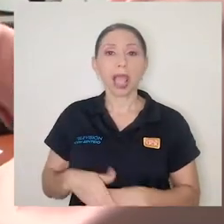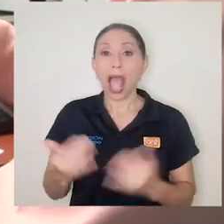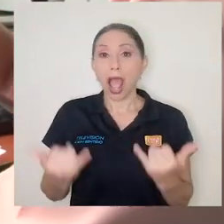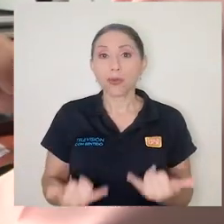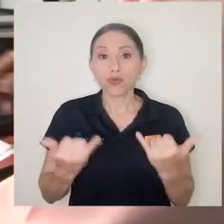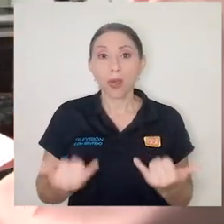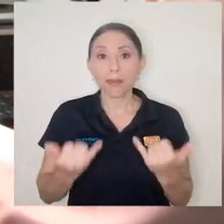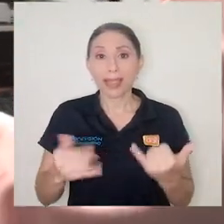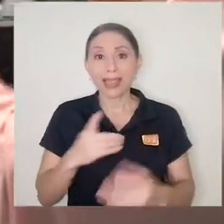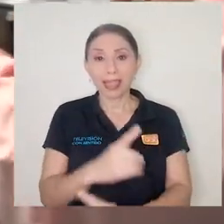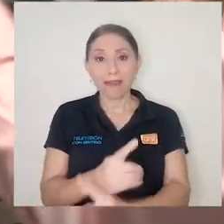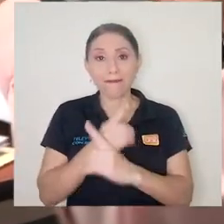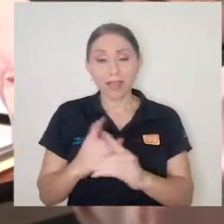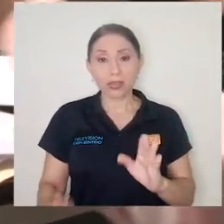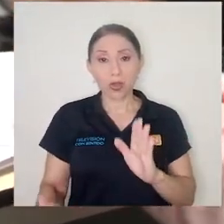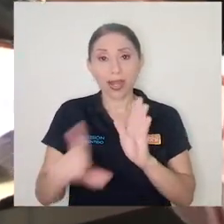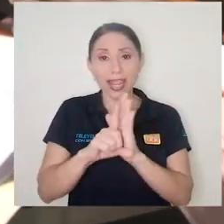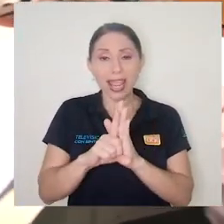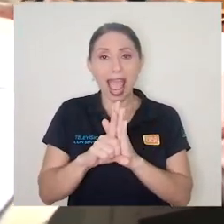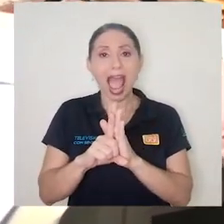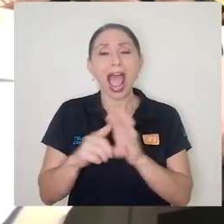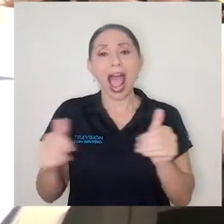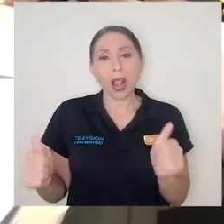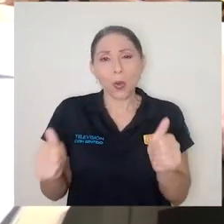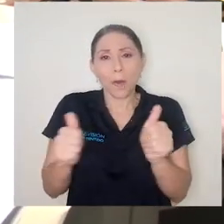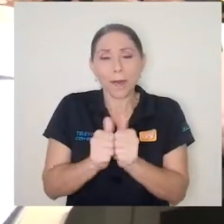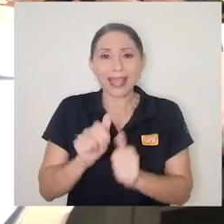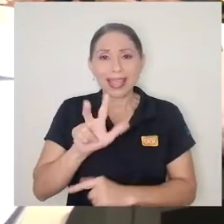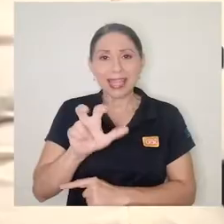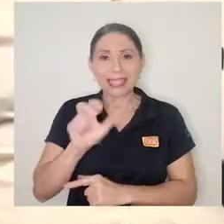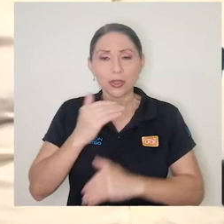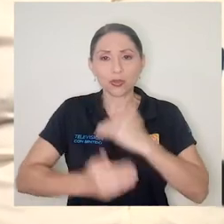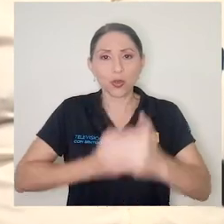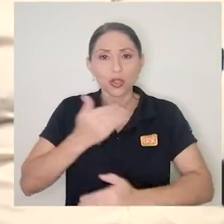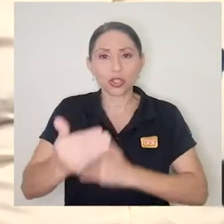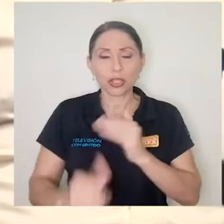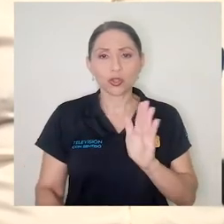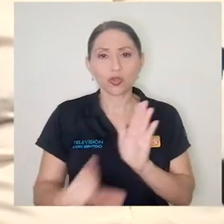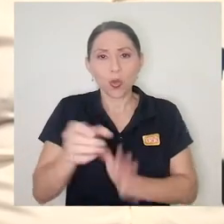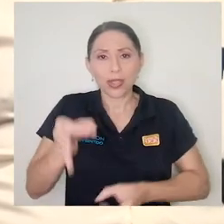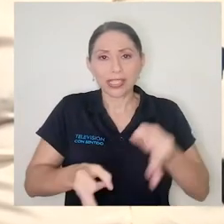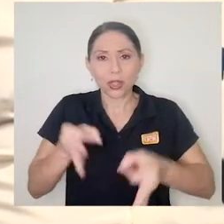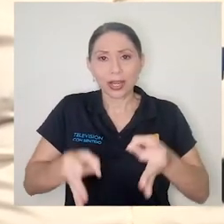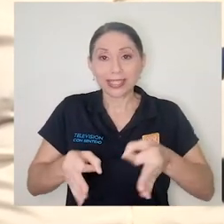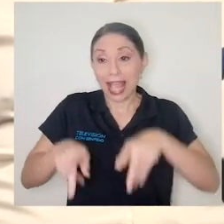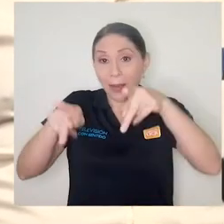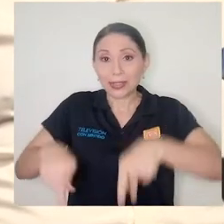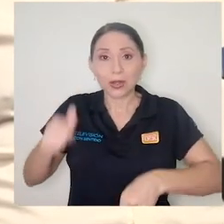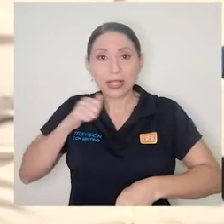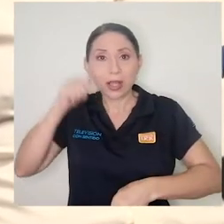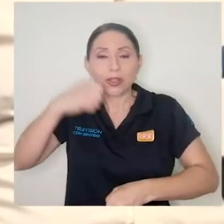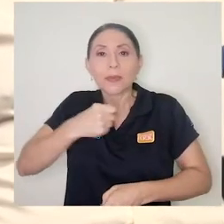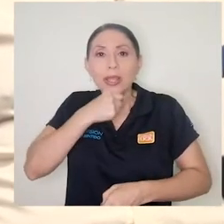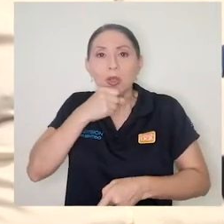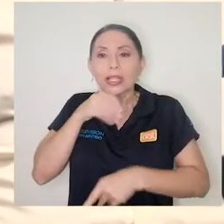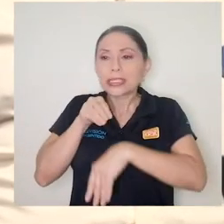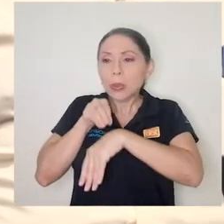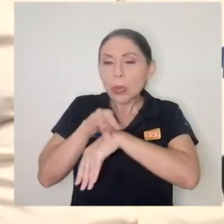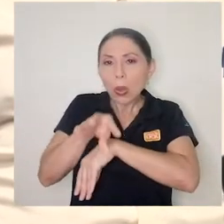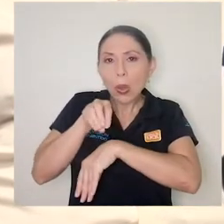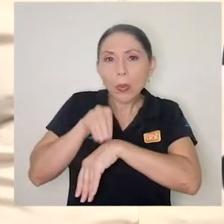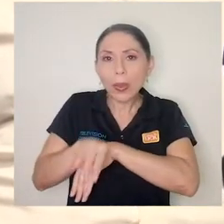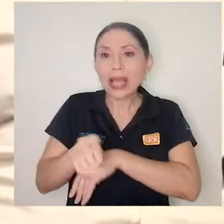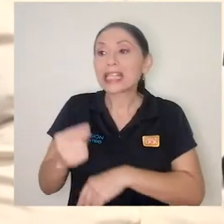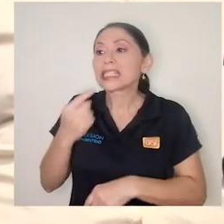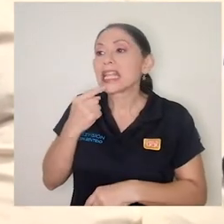la Defensoría acompaña 300 procesos judiciales. A los adultos mayores se les brinda asesoría, se les indica